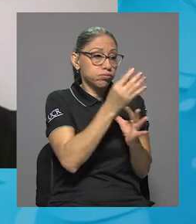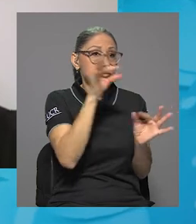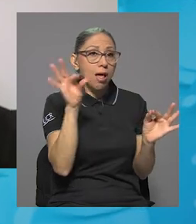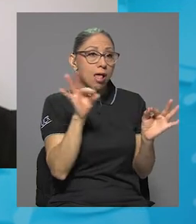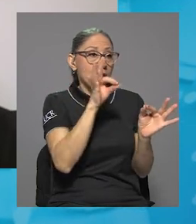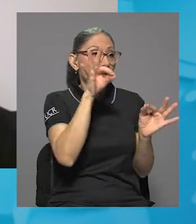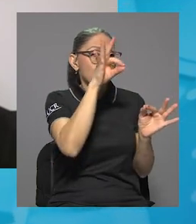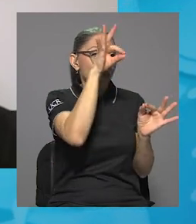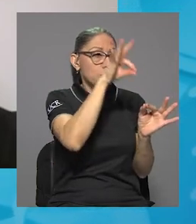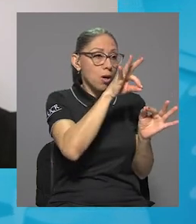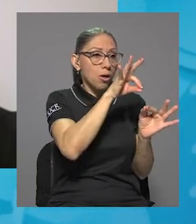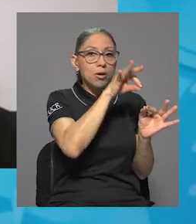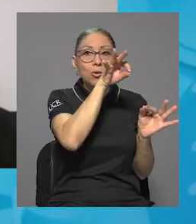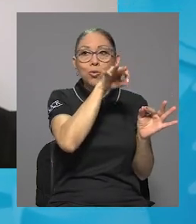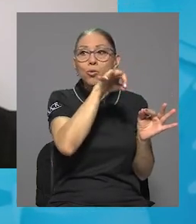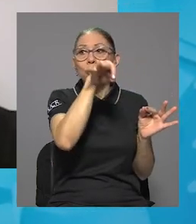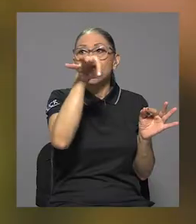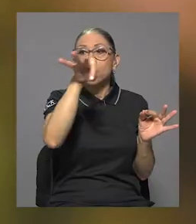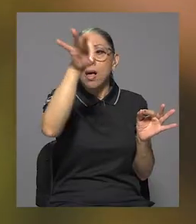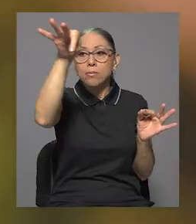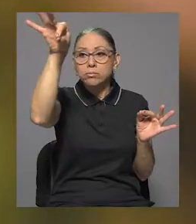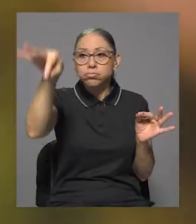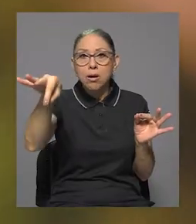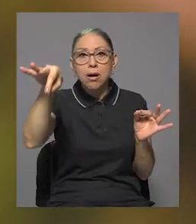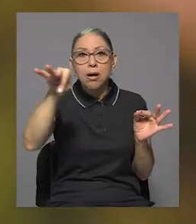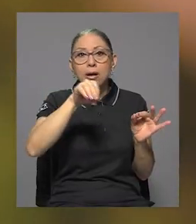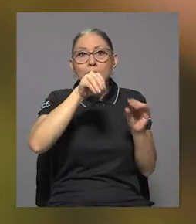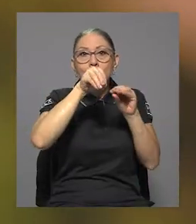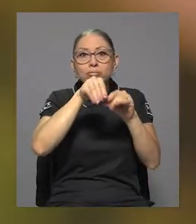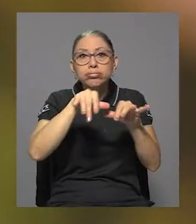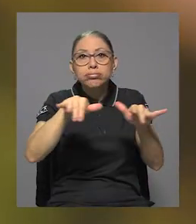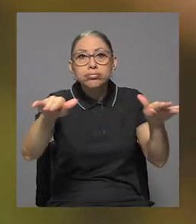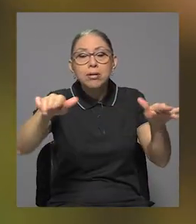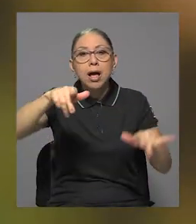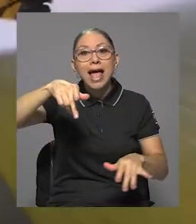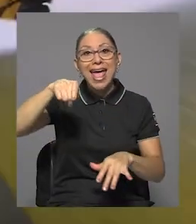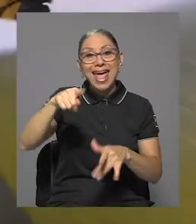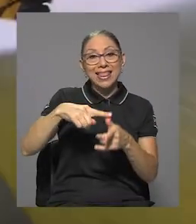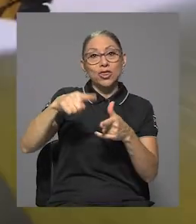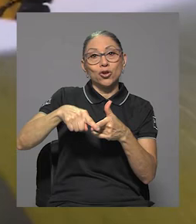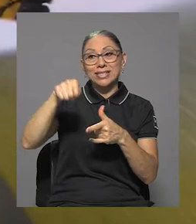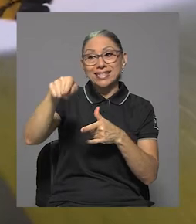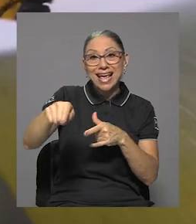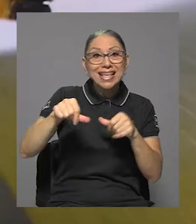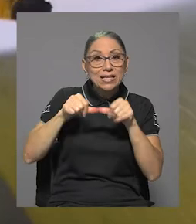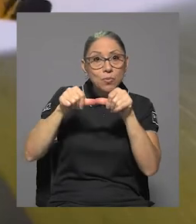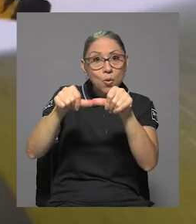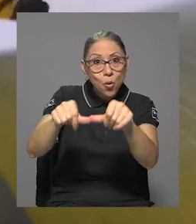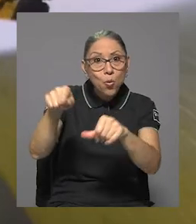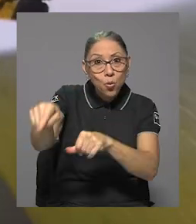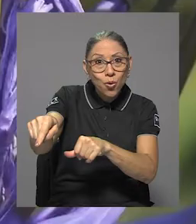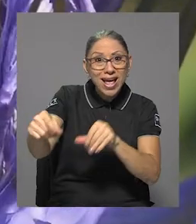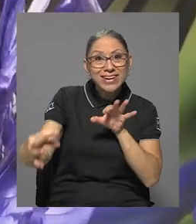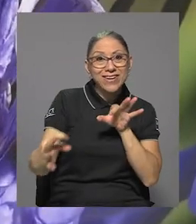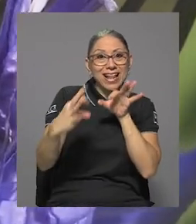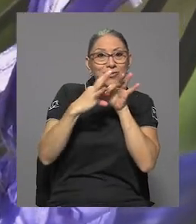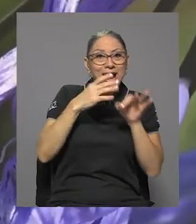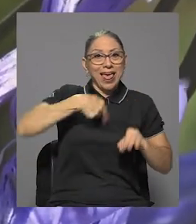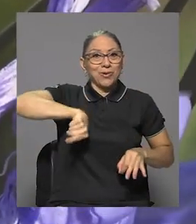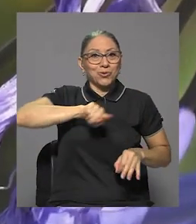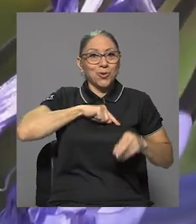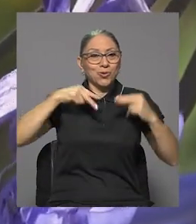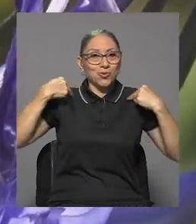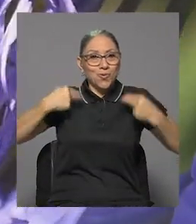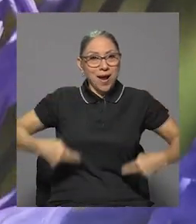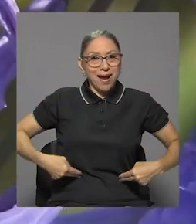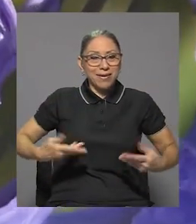no todas, pero muchas plantas. Entonces la sobrevivencia de las abejas está relacionada a nuestra sobrevivencia de humanos como especie.